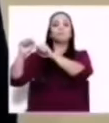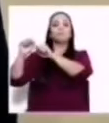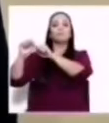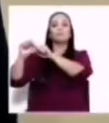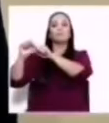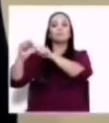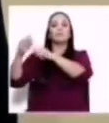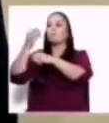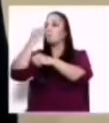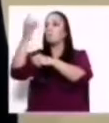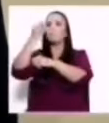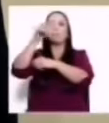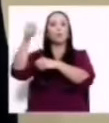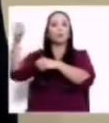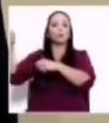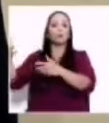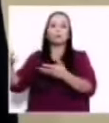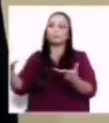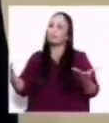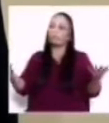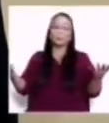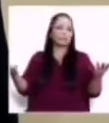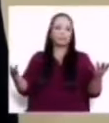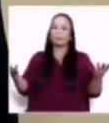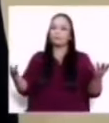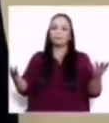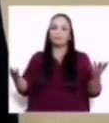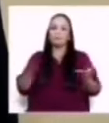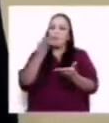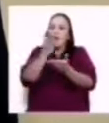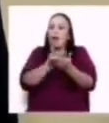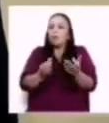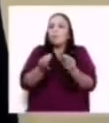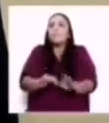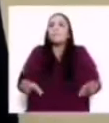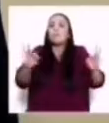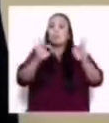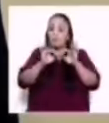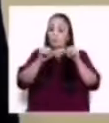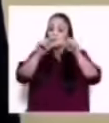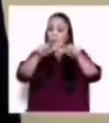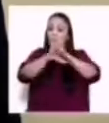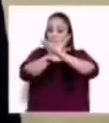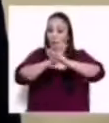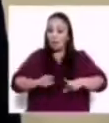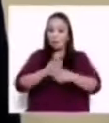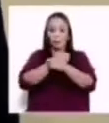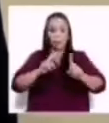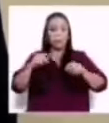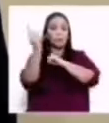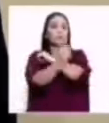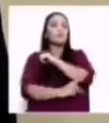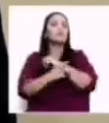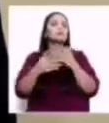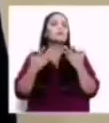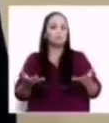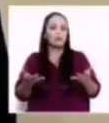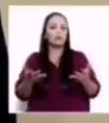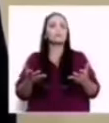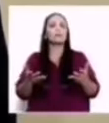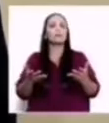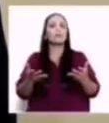Entonces, un paso fundamental para mantener la paz y la democracia de este país es mantener la